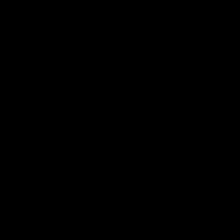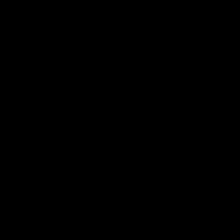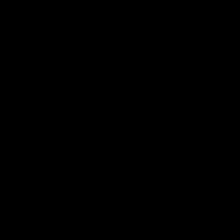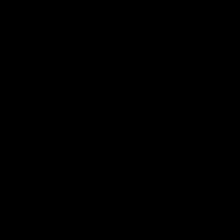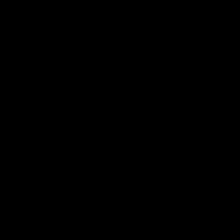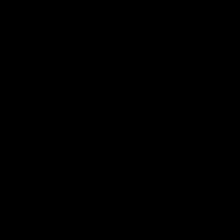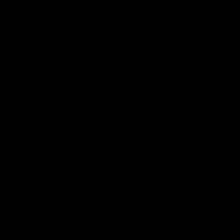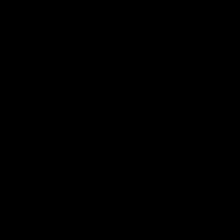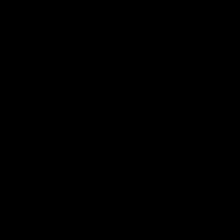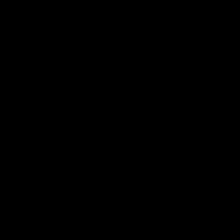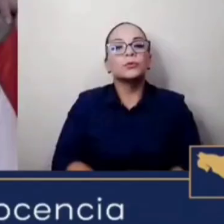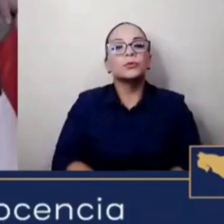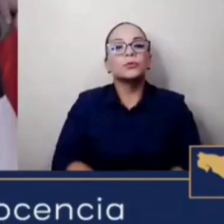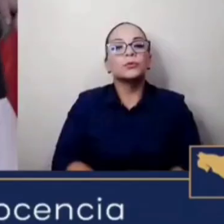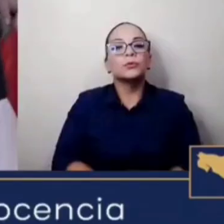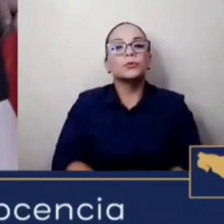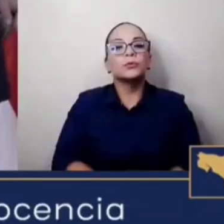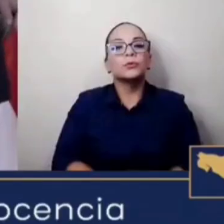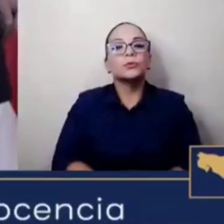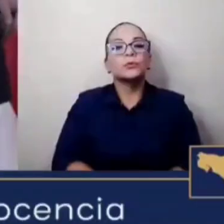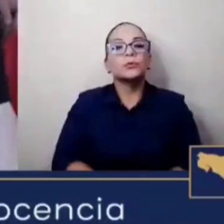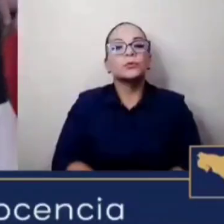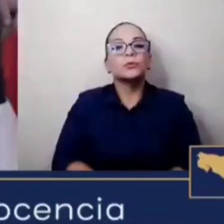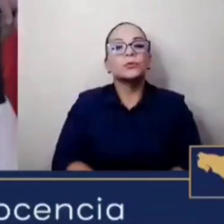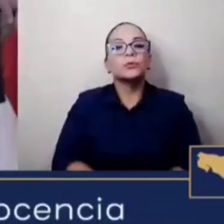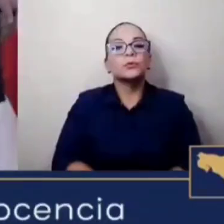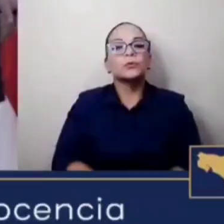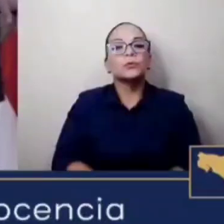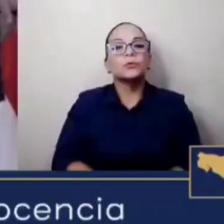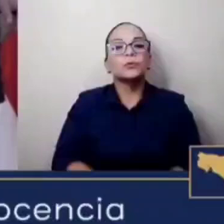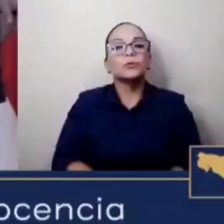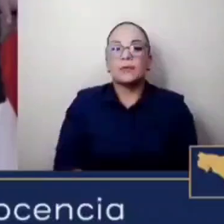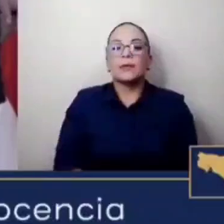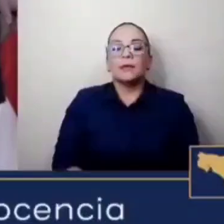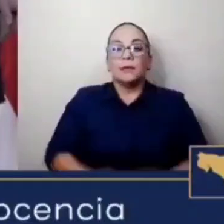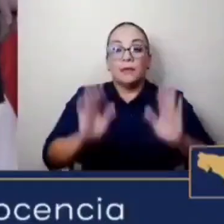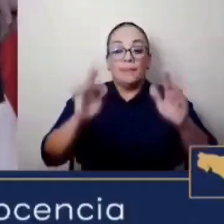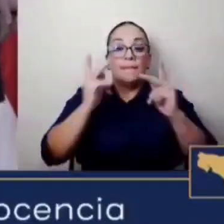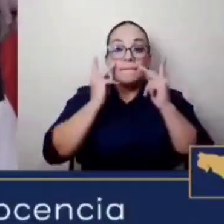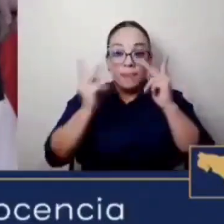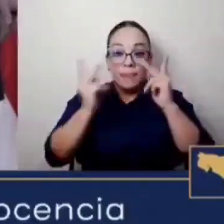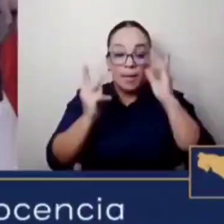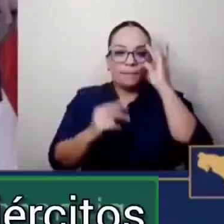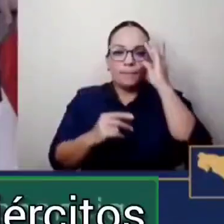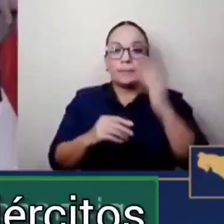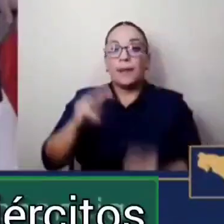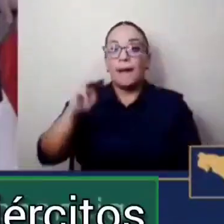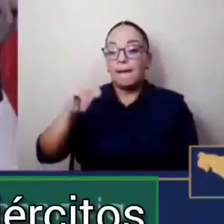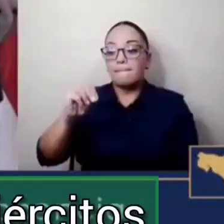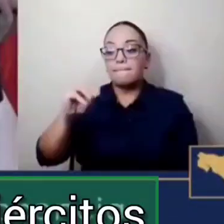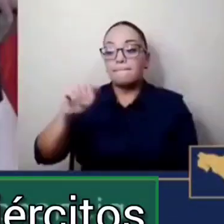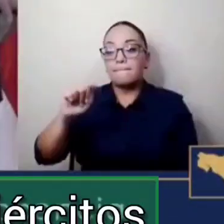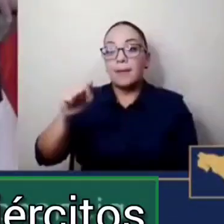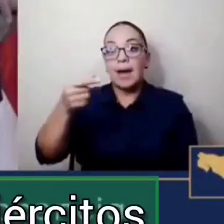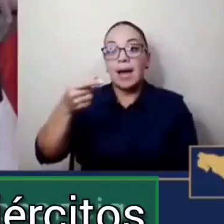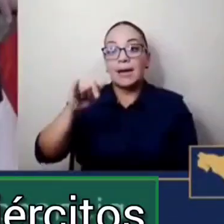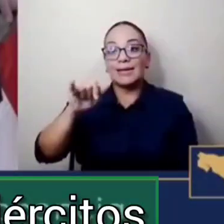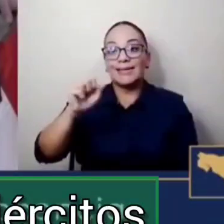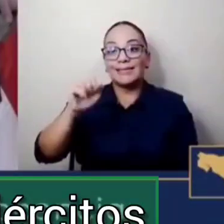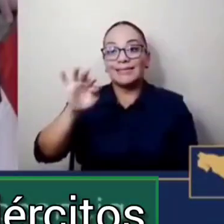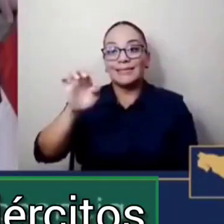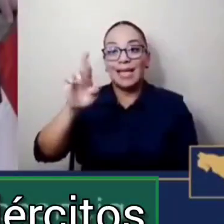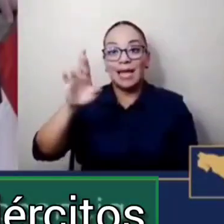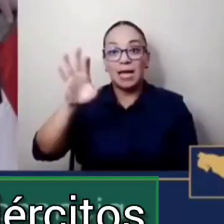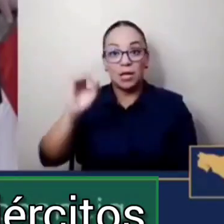juzguen ustedes mismos. Vean, el magisterio es parte